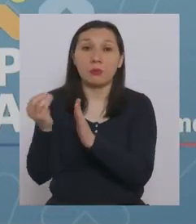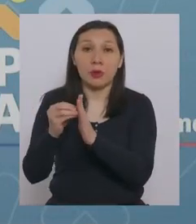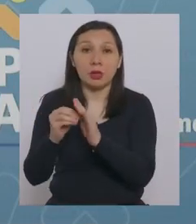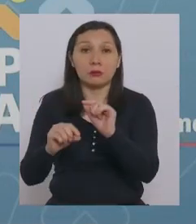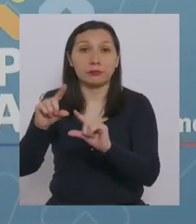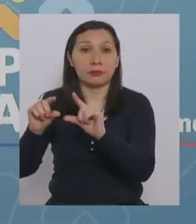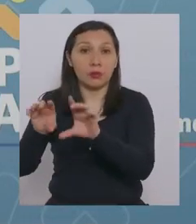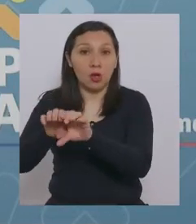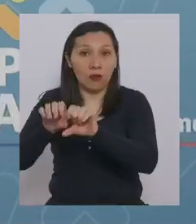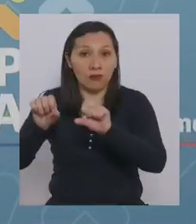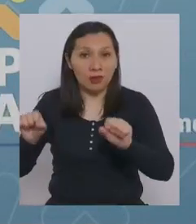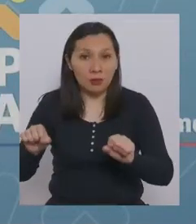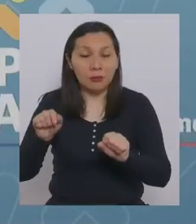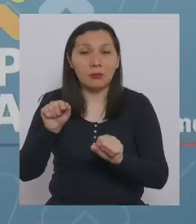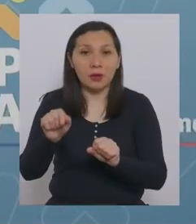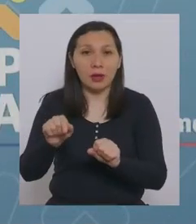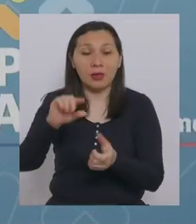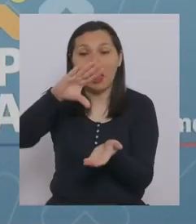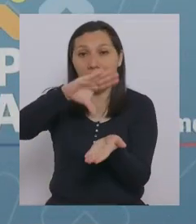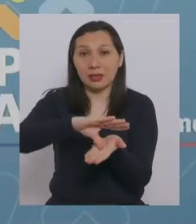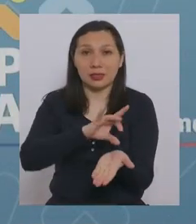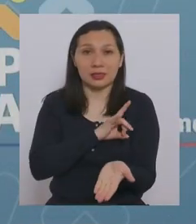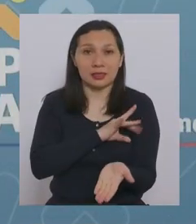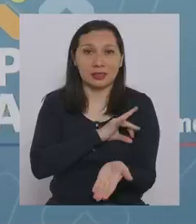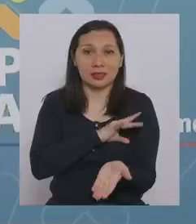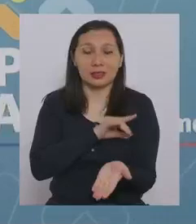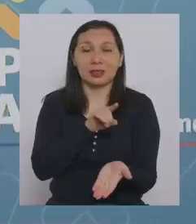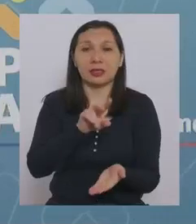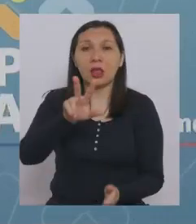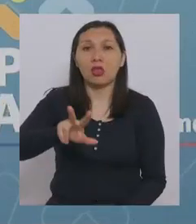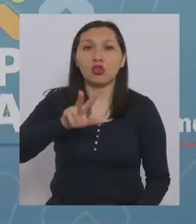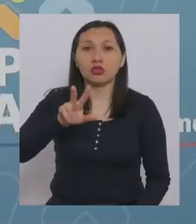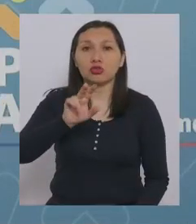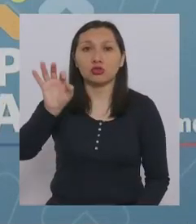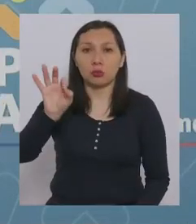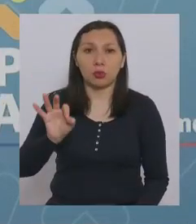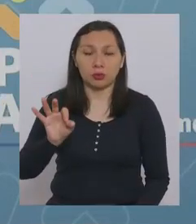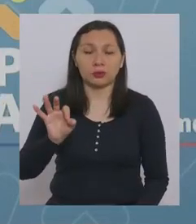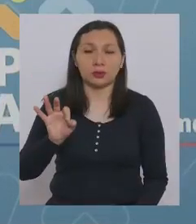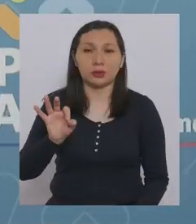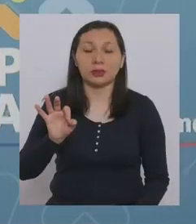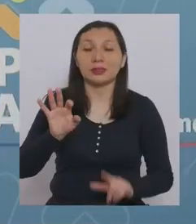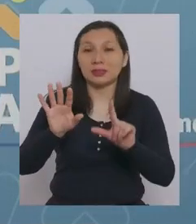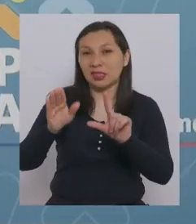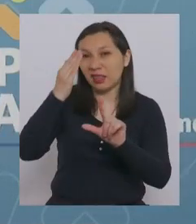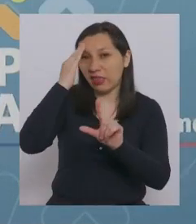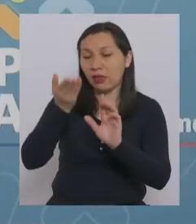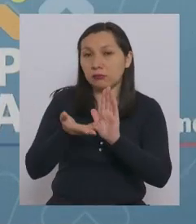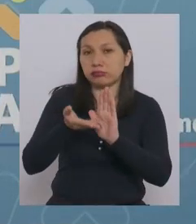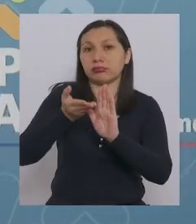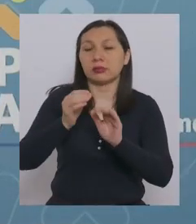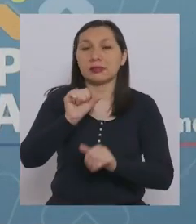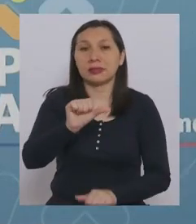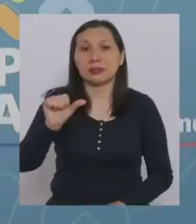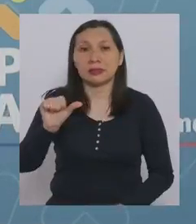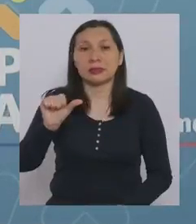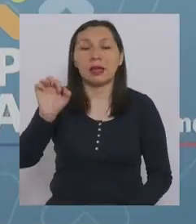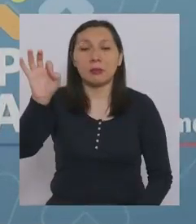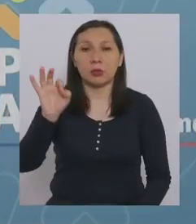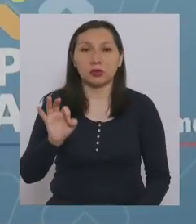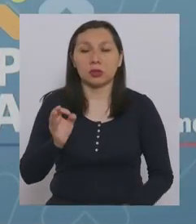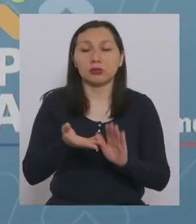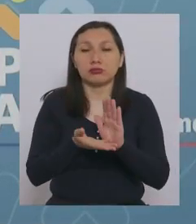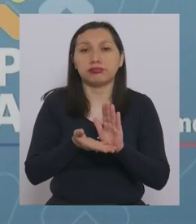confirmados a nivel nacional es de un 18% a 7 días y de un 66%